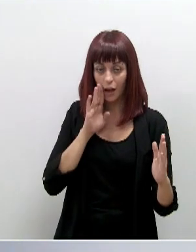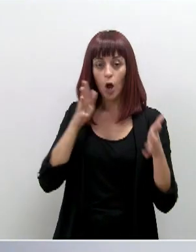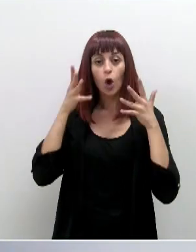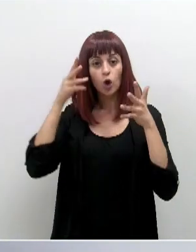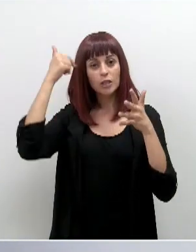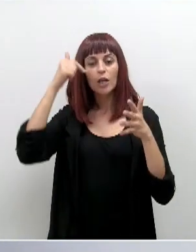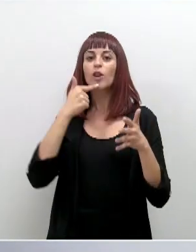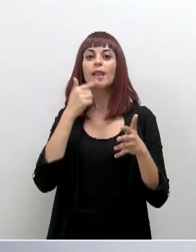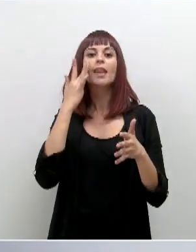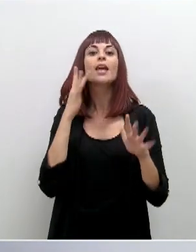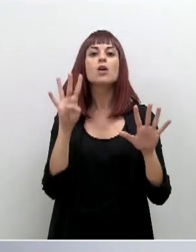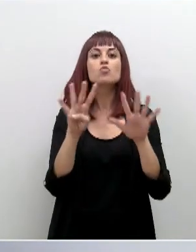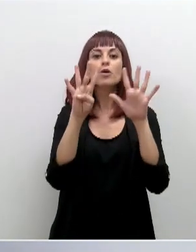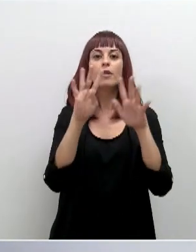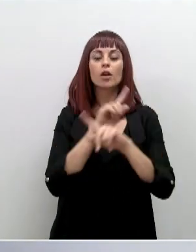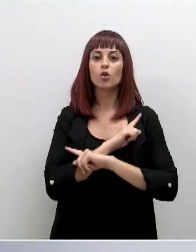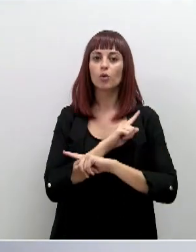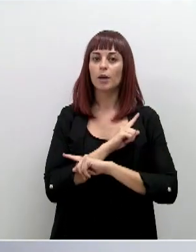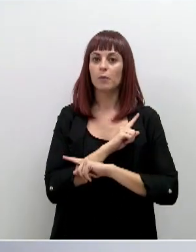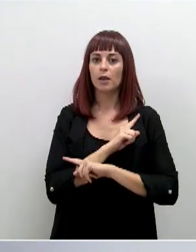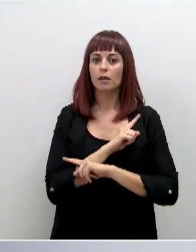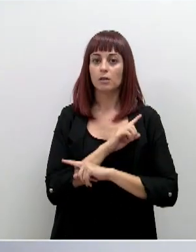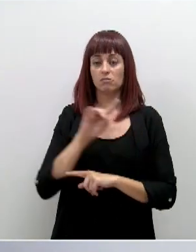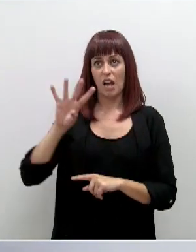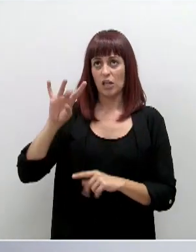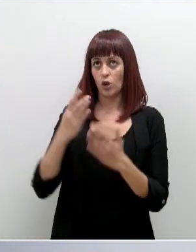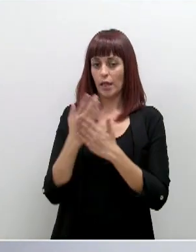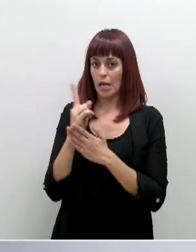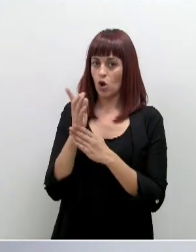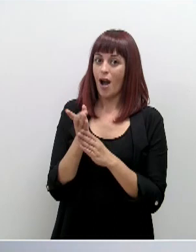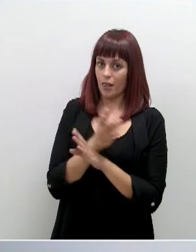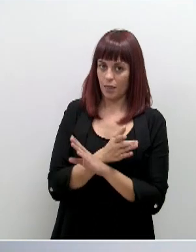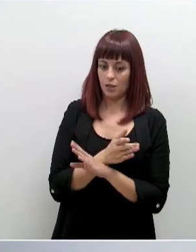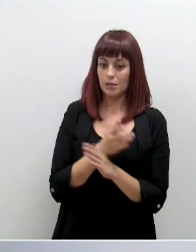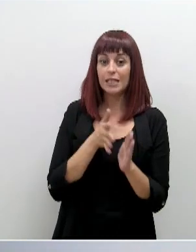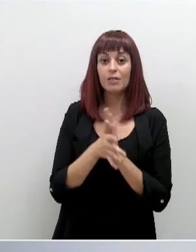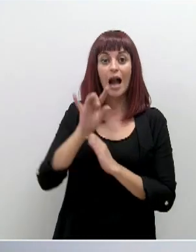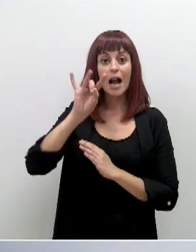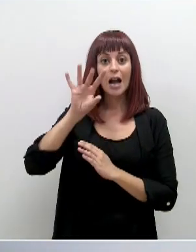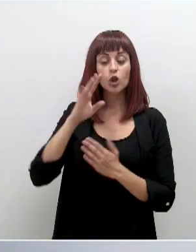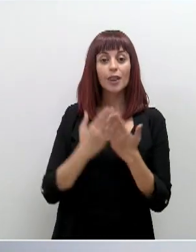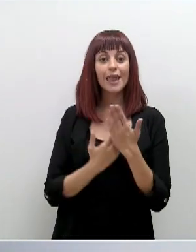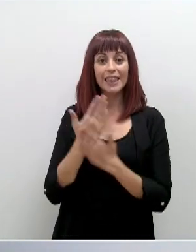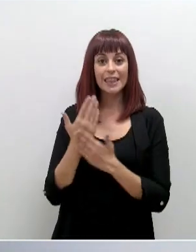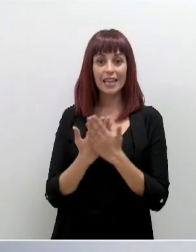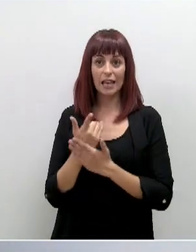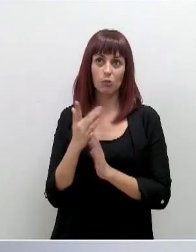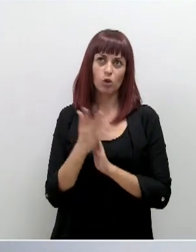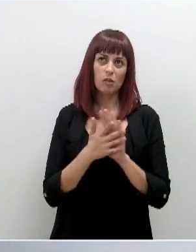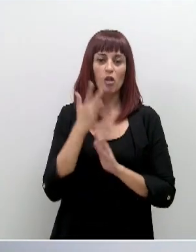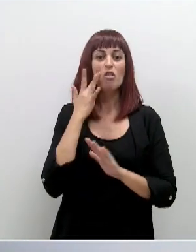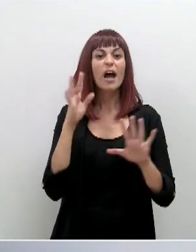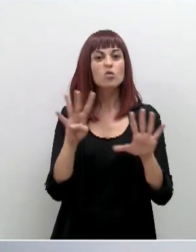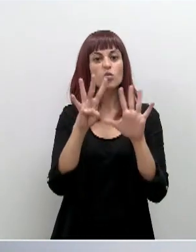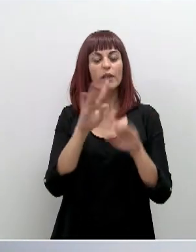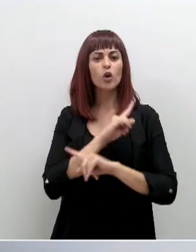consejero hablaba del 9 de noviembre, que no llegarían a esos 14 días. Estamos hablando… Son 14 días. Hemos hablado del 9 de noviembre